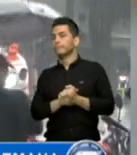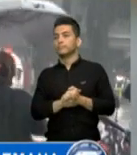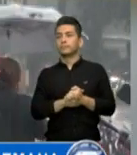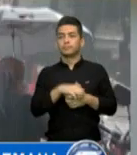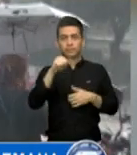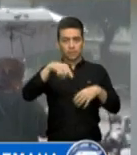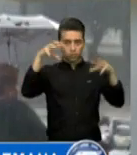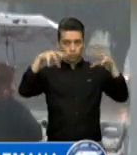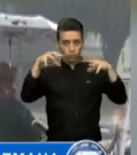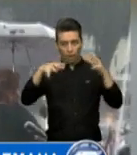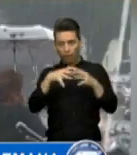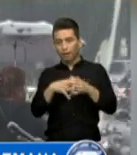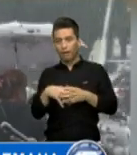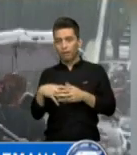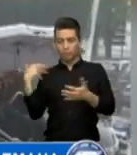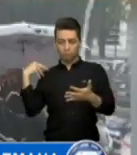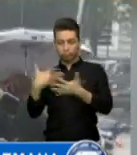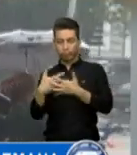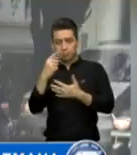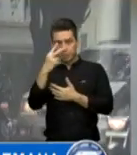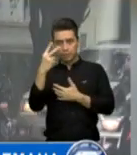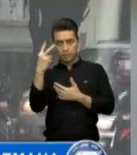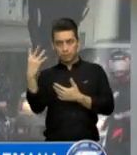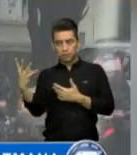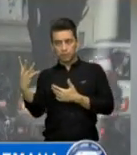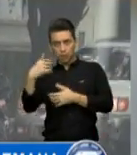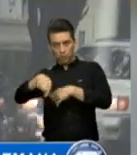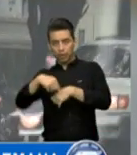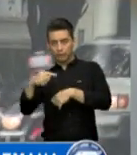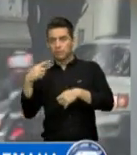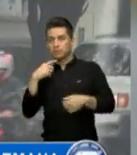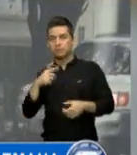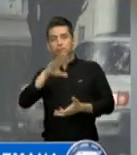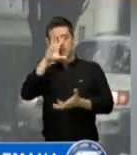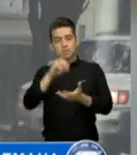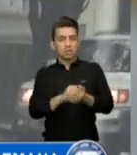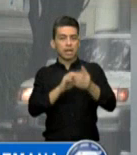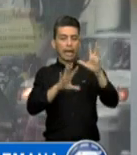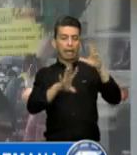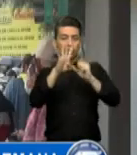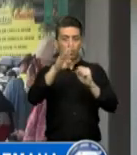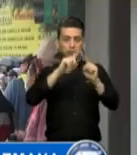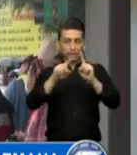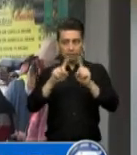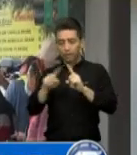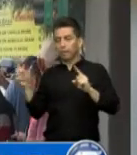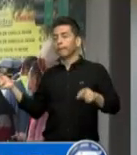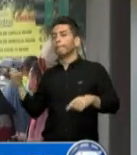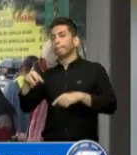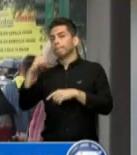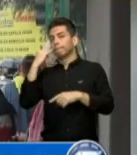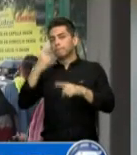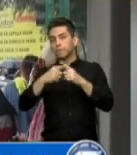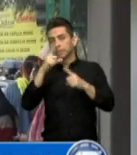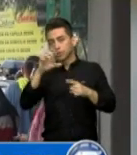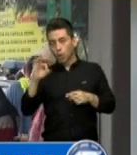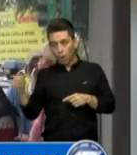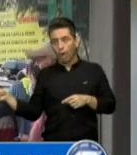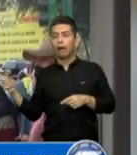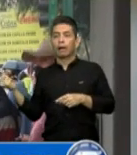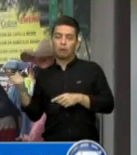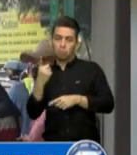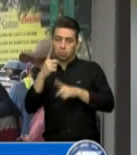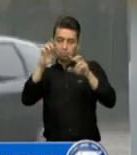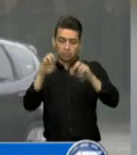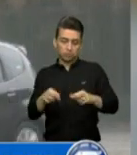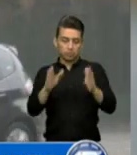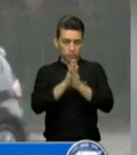El sistema con red ha registrado 14 incidentes. En el bulevar Vía Deportiva en Misco, Guatemala, se registró una persona fallecida